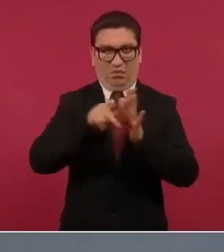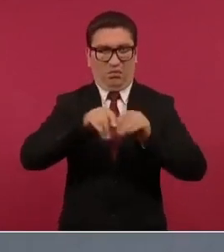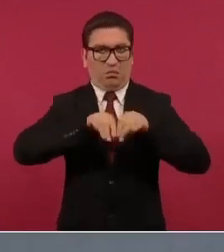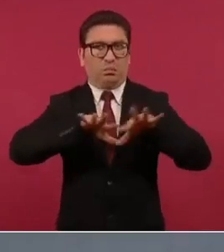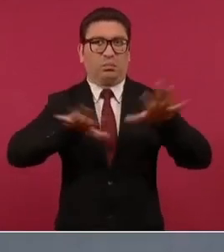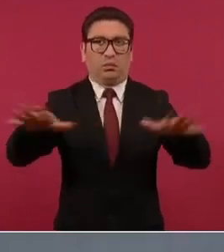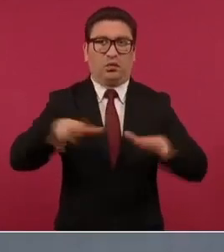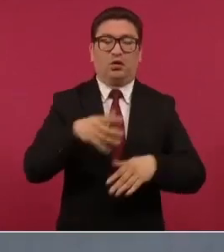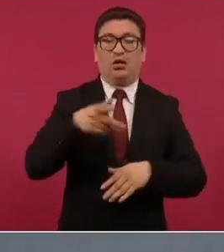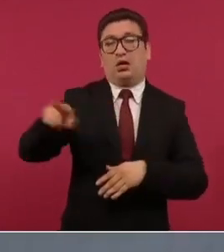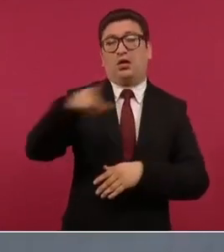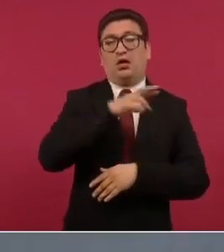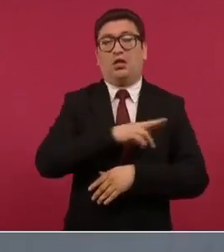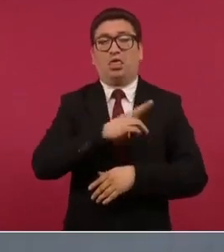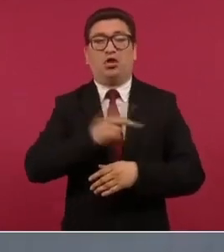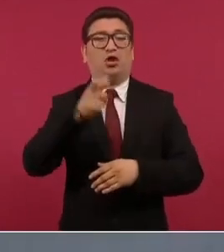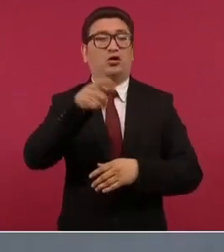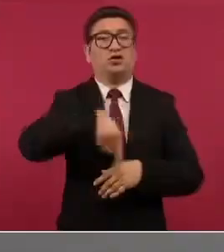alquilada